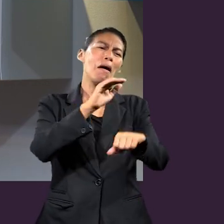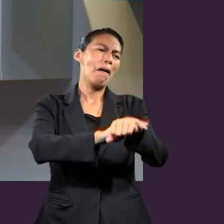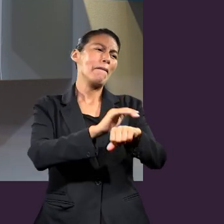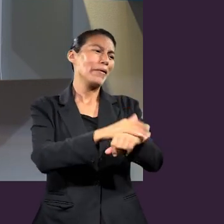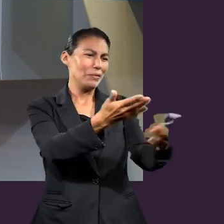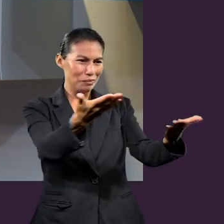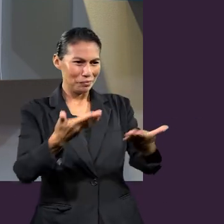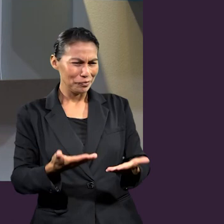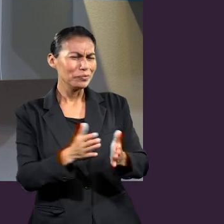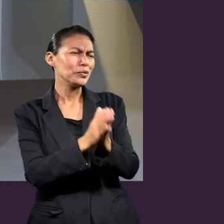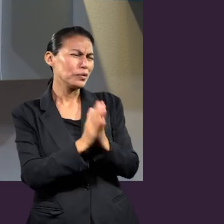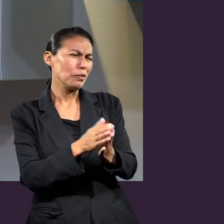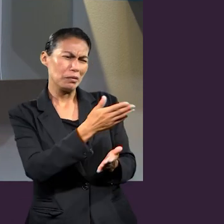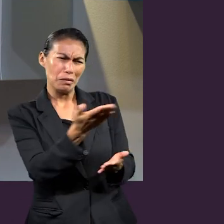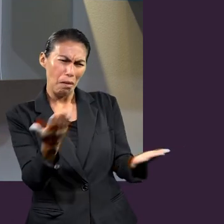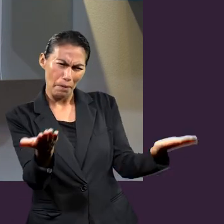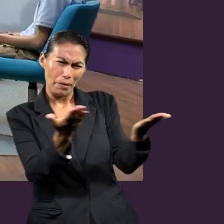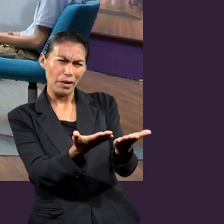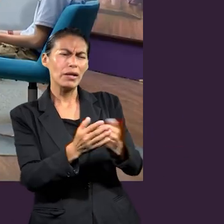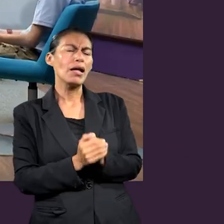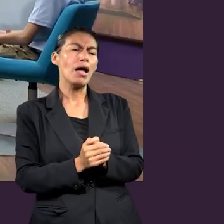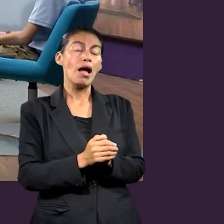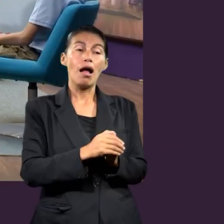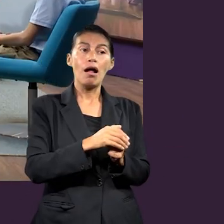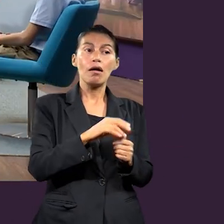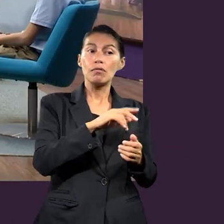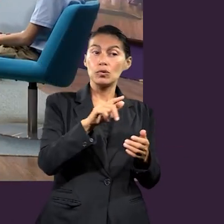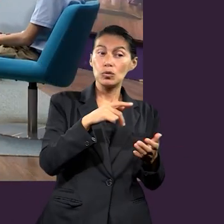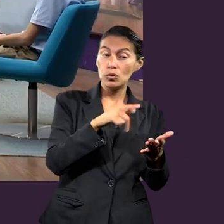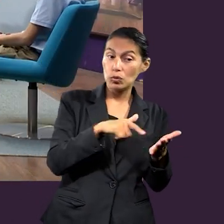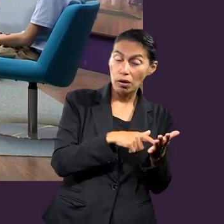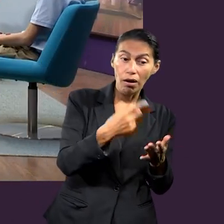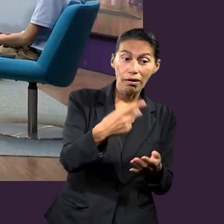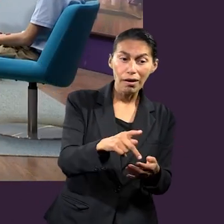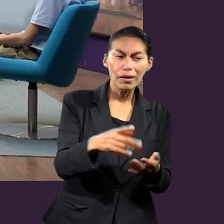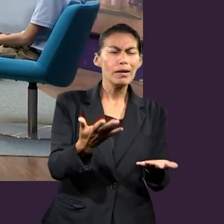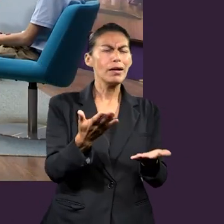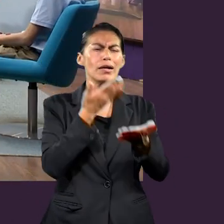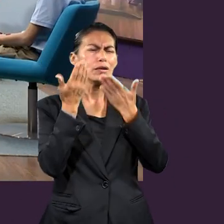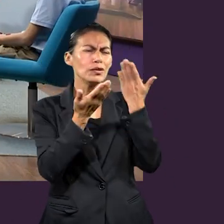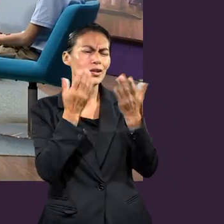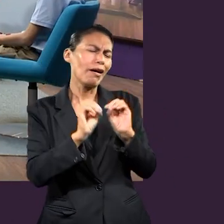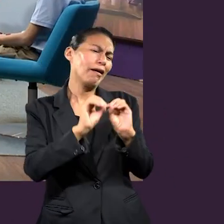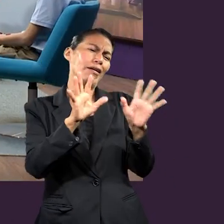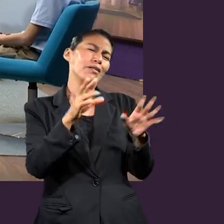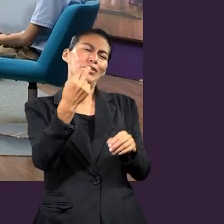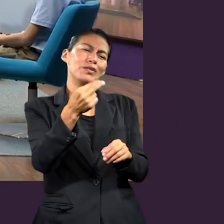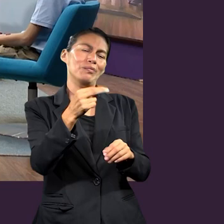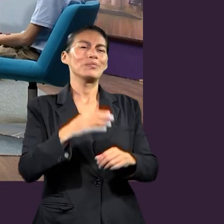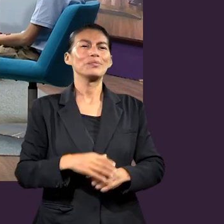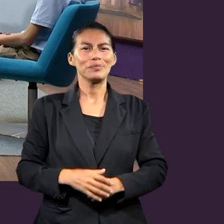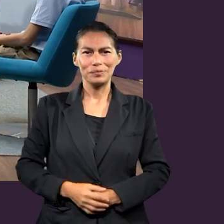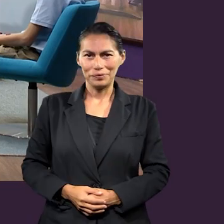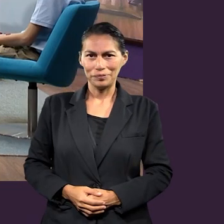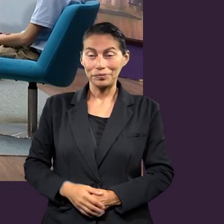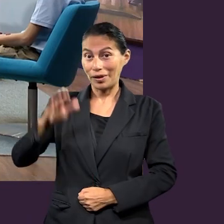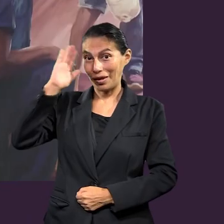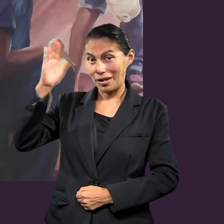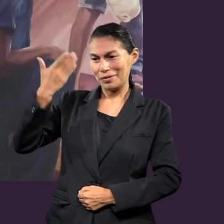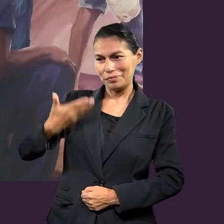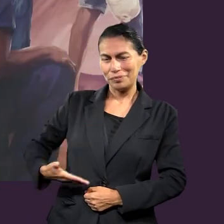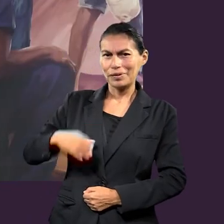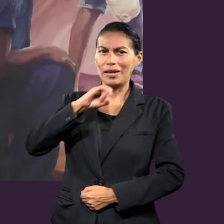traje a mis amigos y quiero que ellos se presenten, que digan de dónde son, que estudian y evidentemente sus nombres.